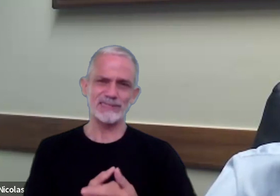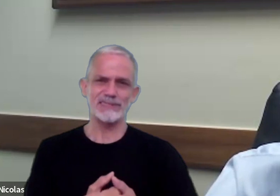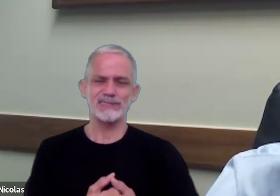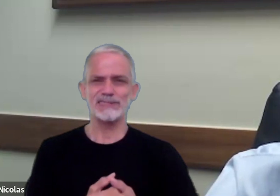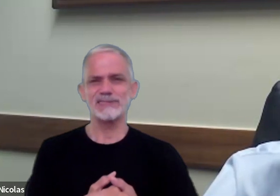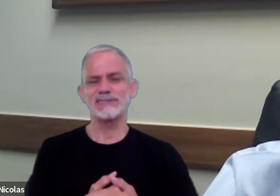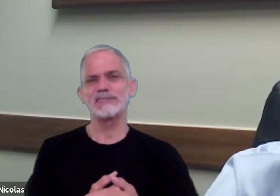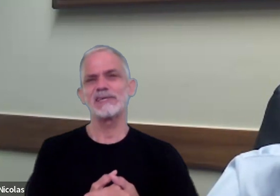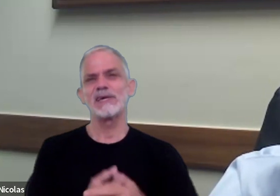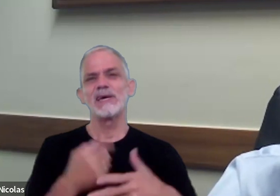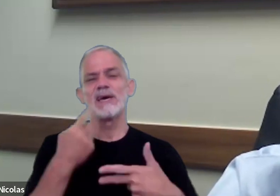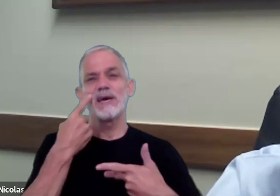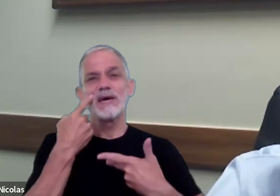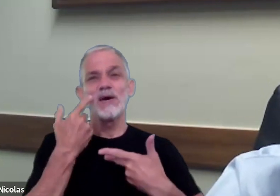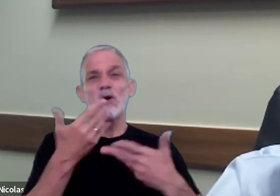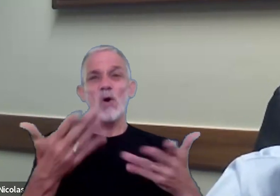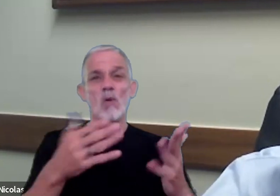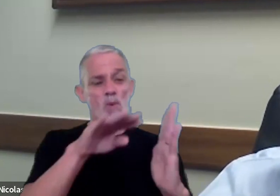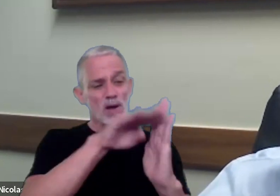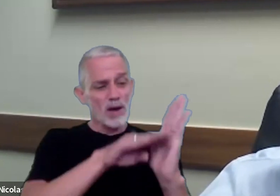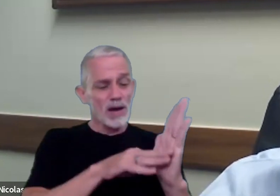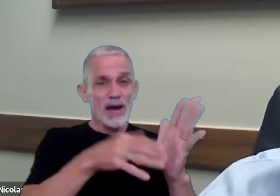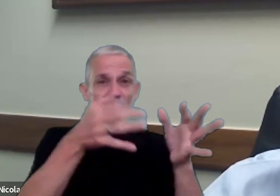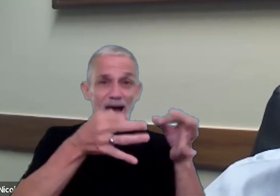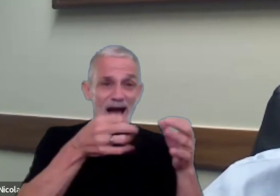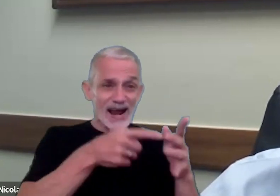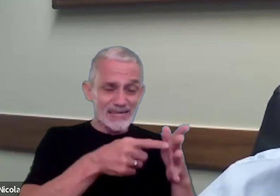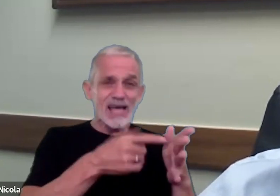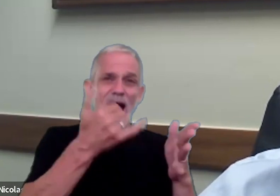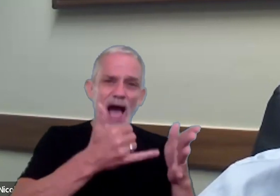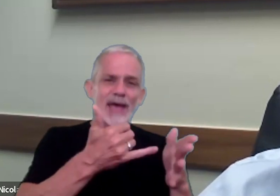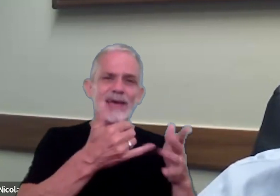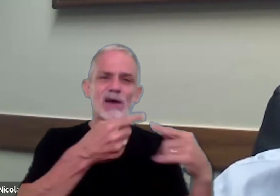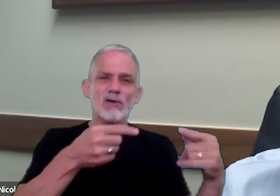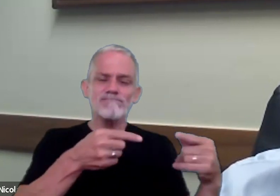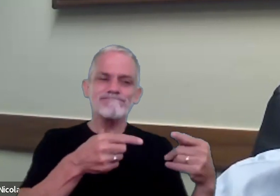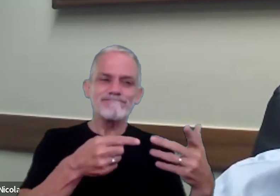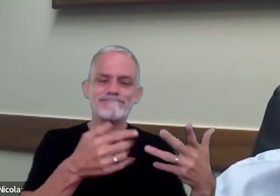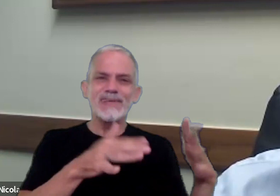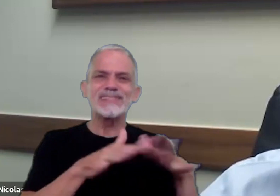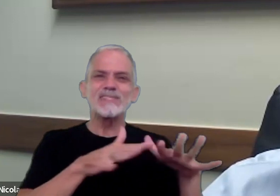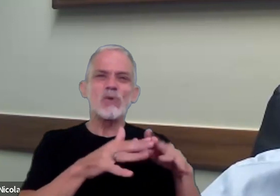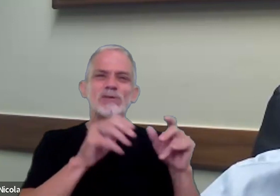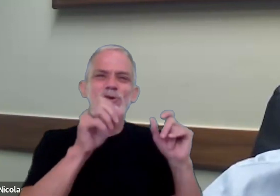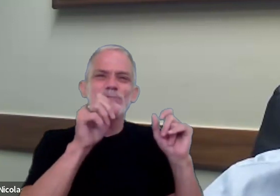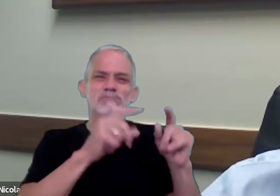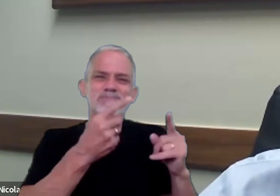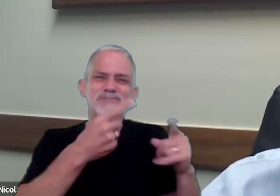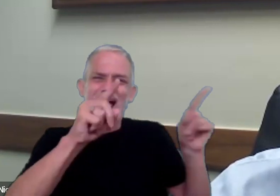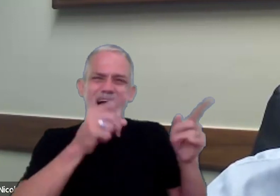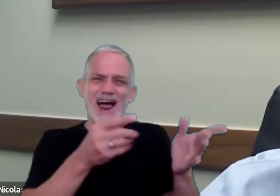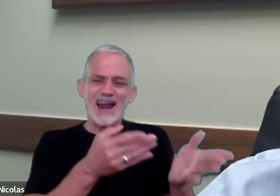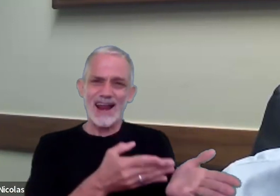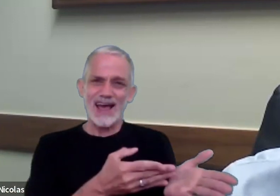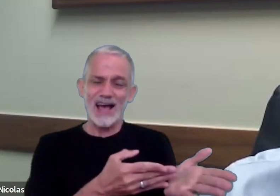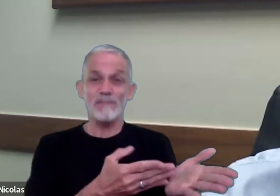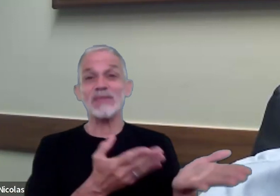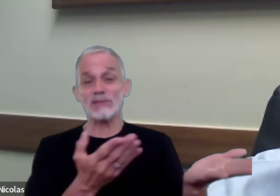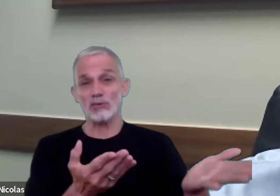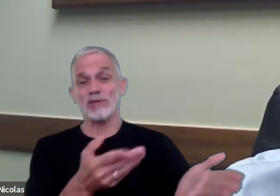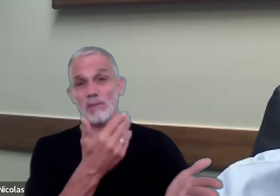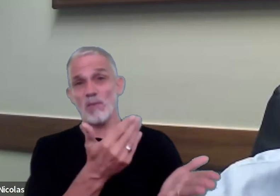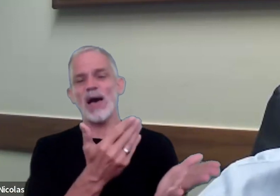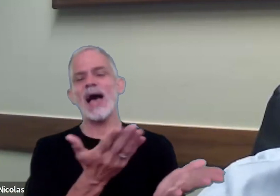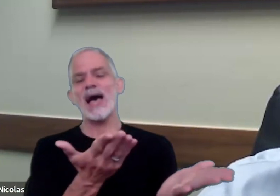reflejan que la parte analizada estuvo sujeta a alguna situación extraordinaria que permite